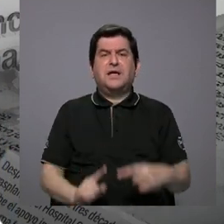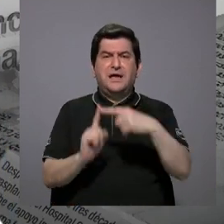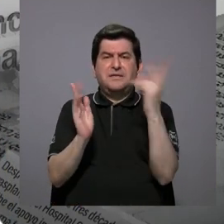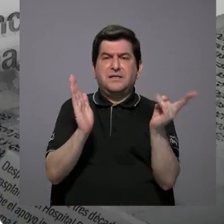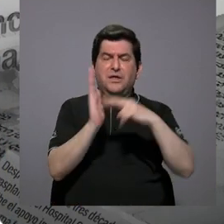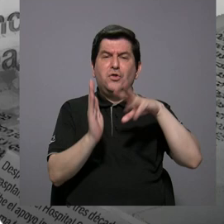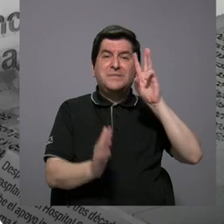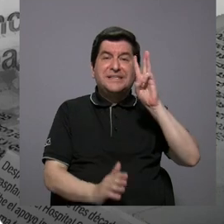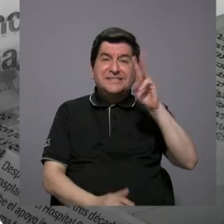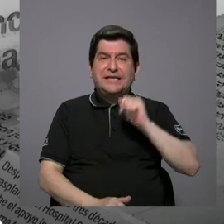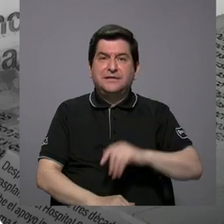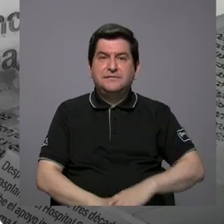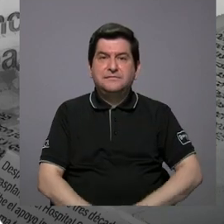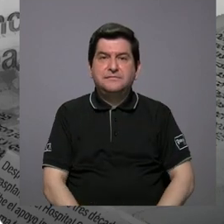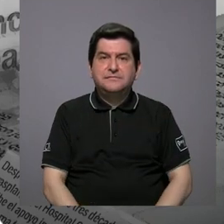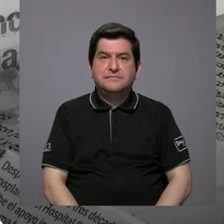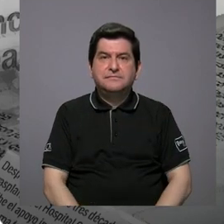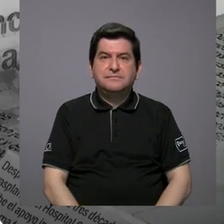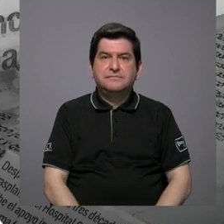2006